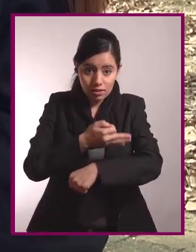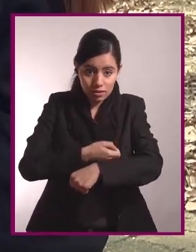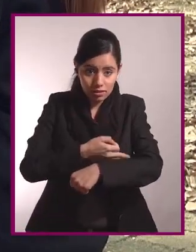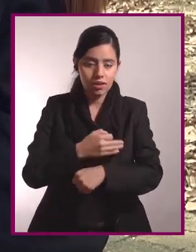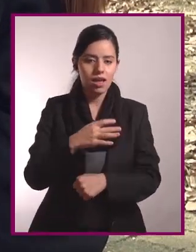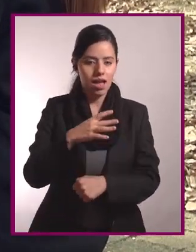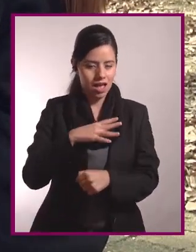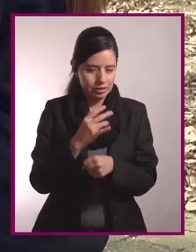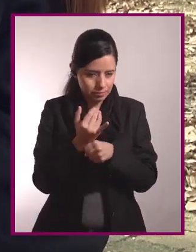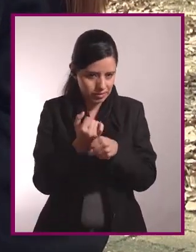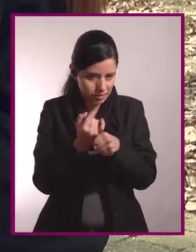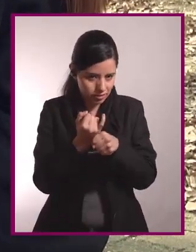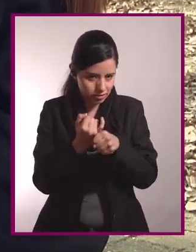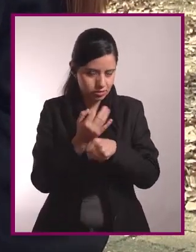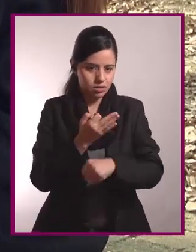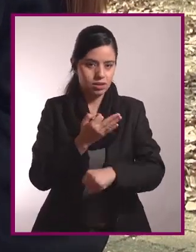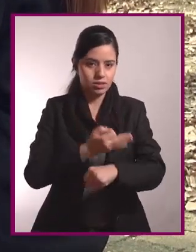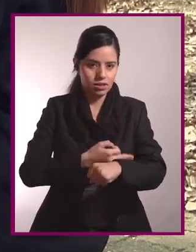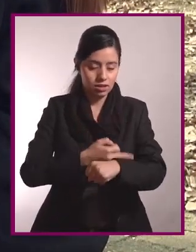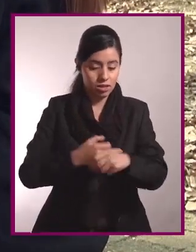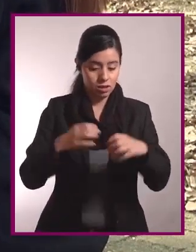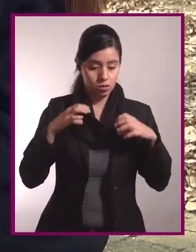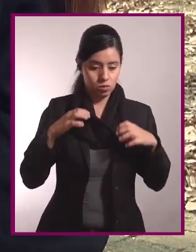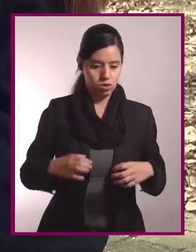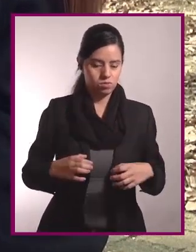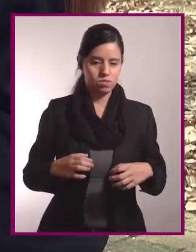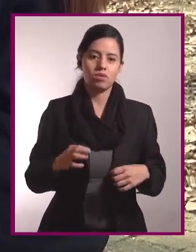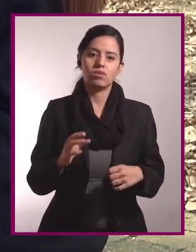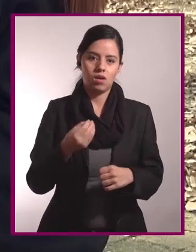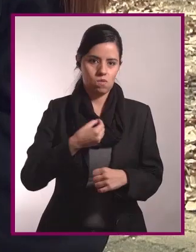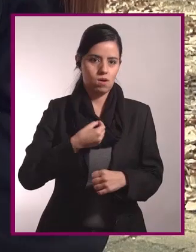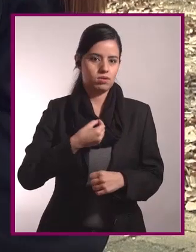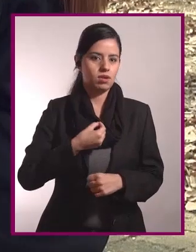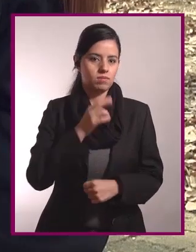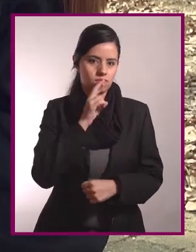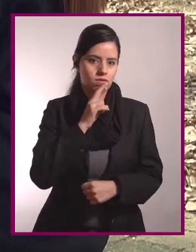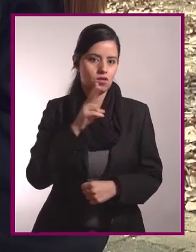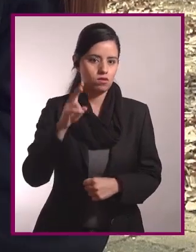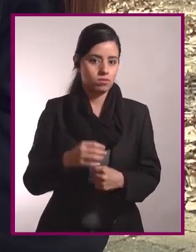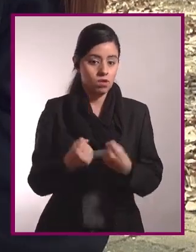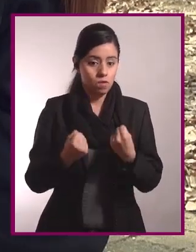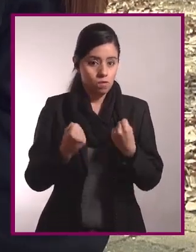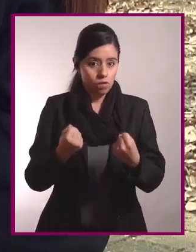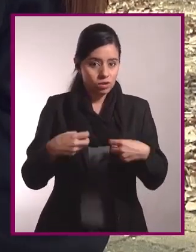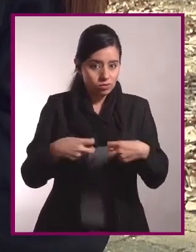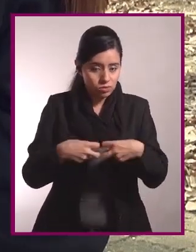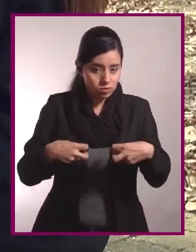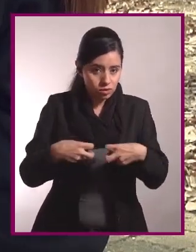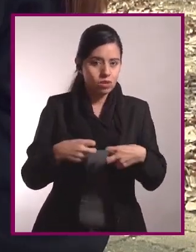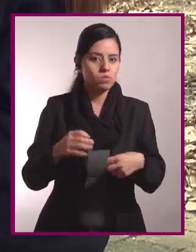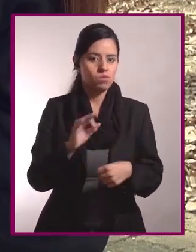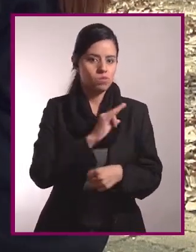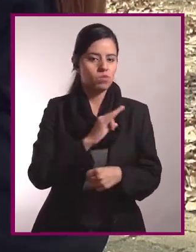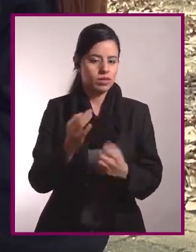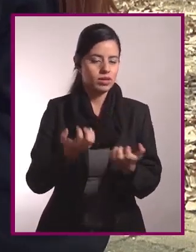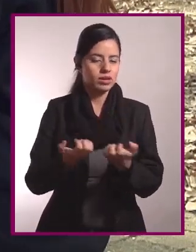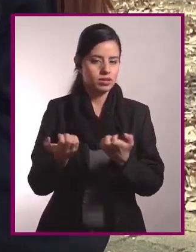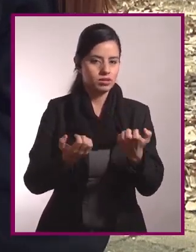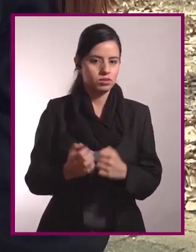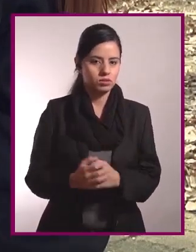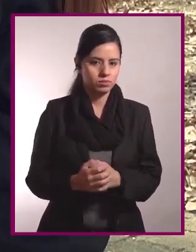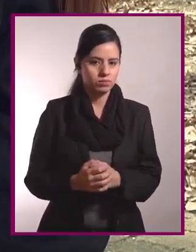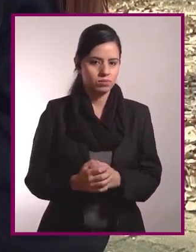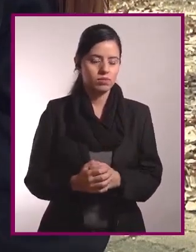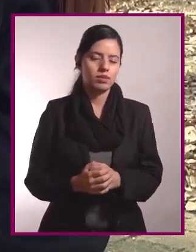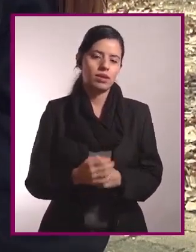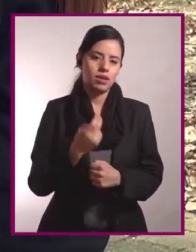según estudios, nuestro acondicionamiento físico es mejor y nuestra fuerza muscular está en las mejores condiciones. Por